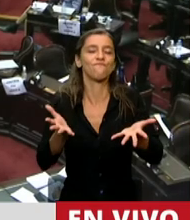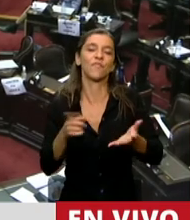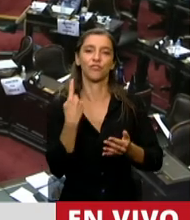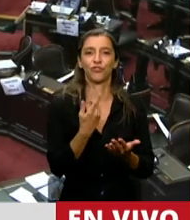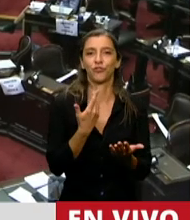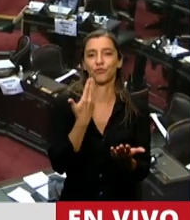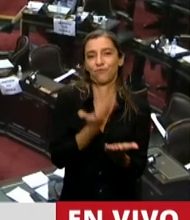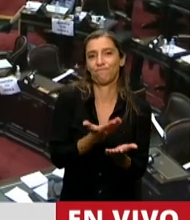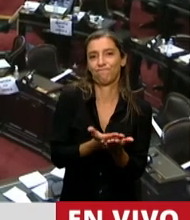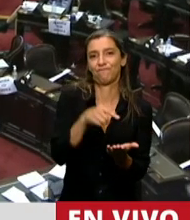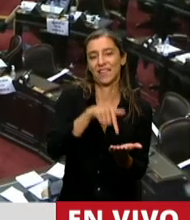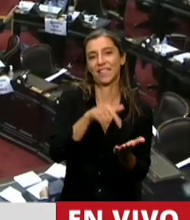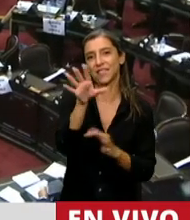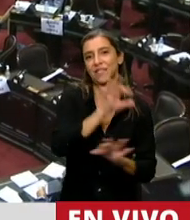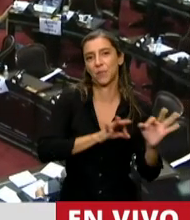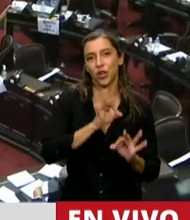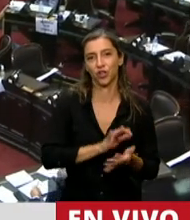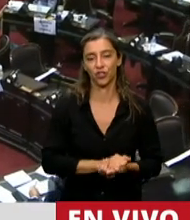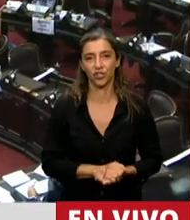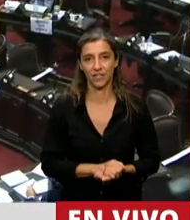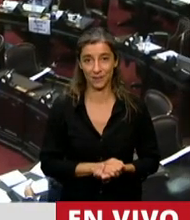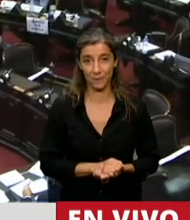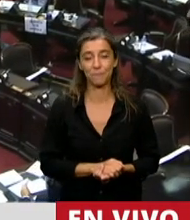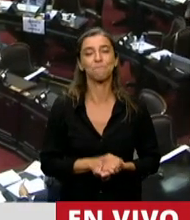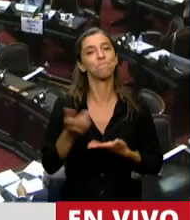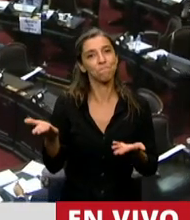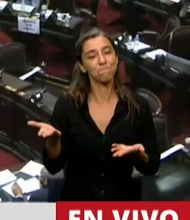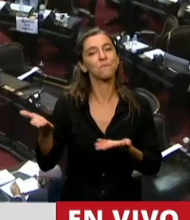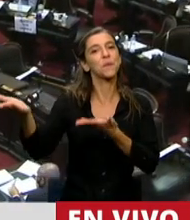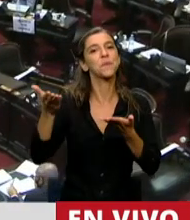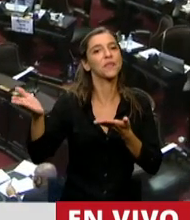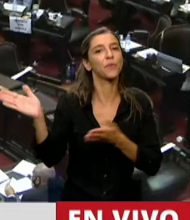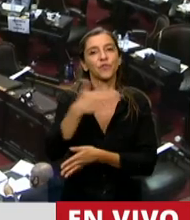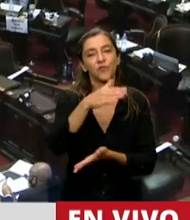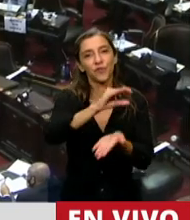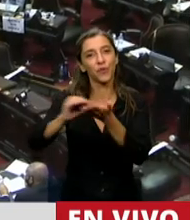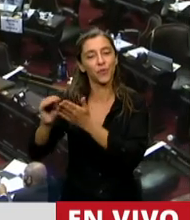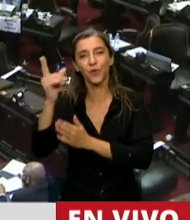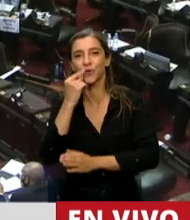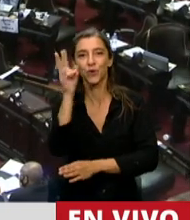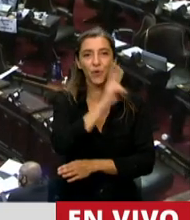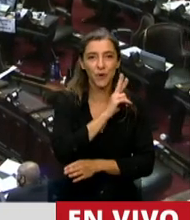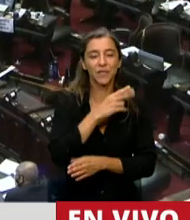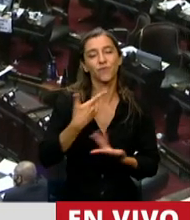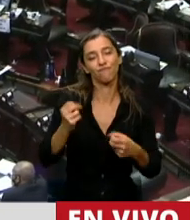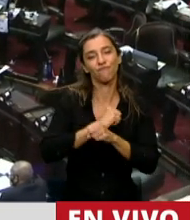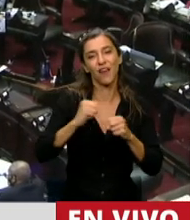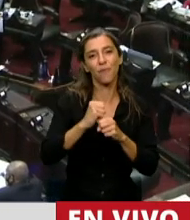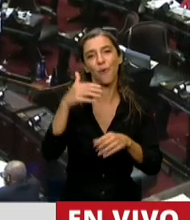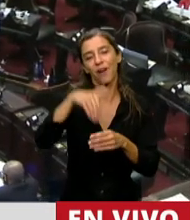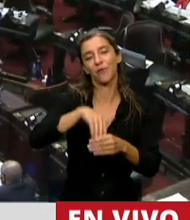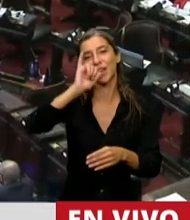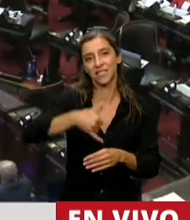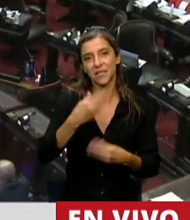presentamos este proyecto, este dictamen, invitamos a todos los diputados y diputadas a avalarlo y a